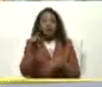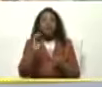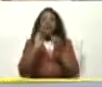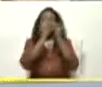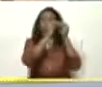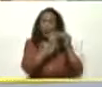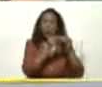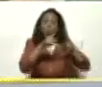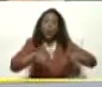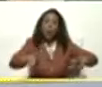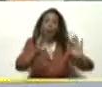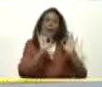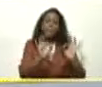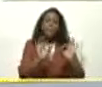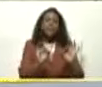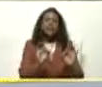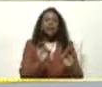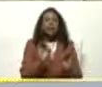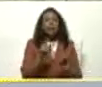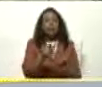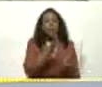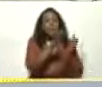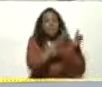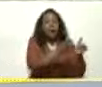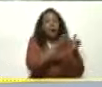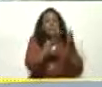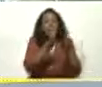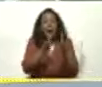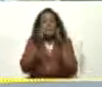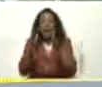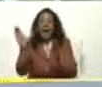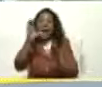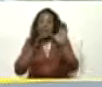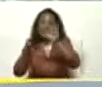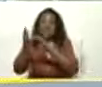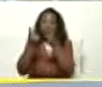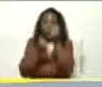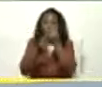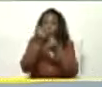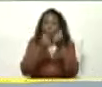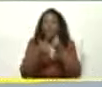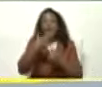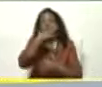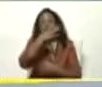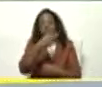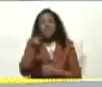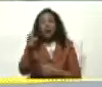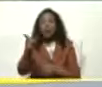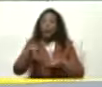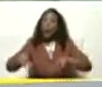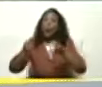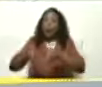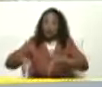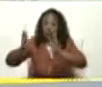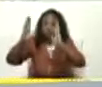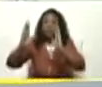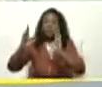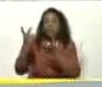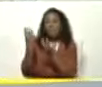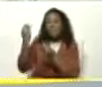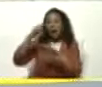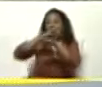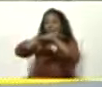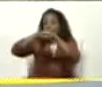recuperamos Toda Pero Fases O sea Las ciencias económicas Y sociales Hace falta Es un buen edificio Pero hace falta